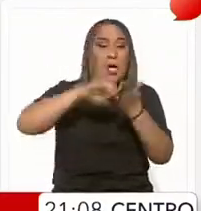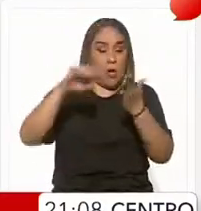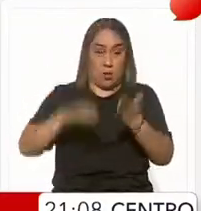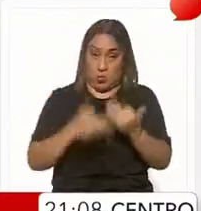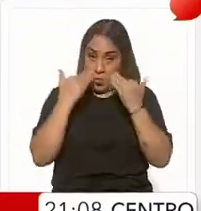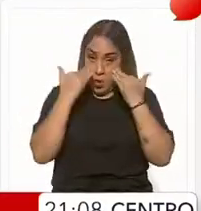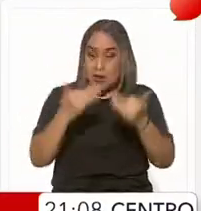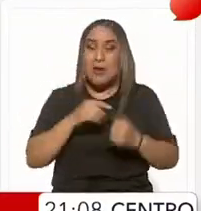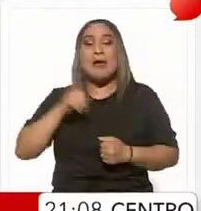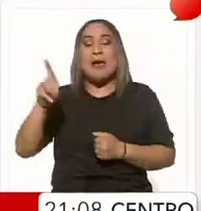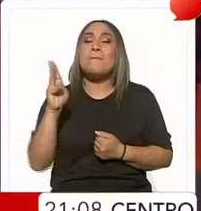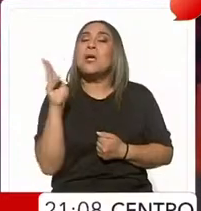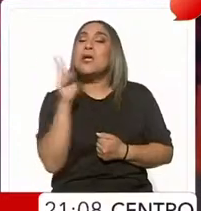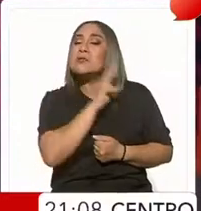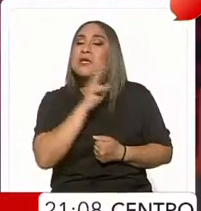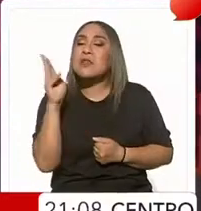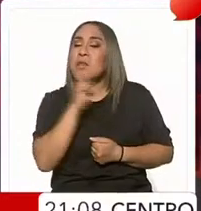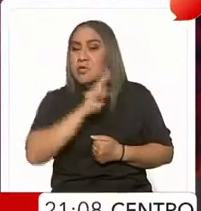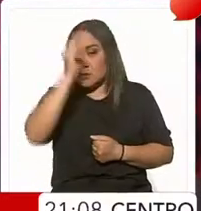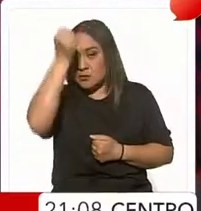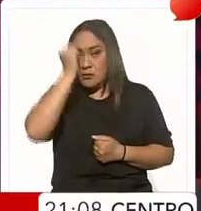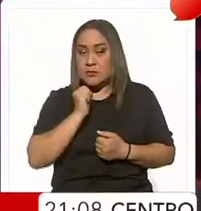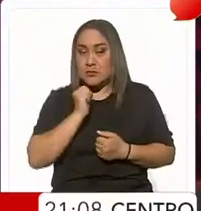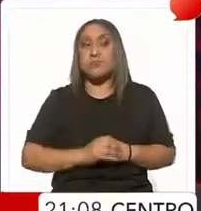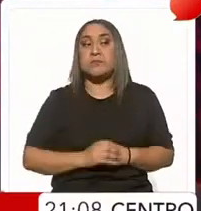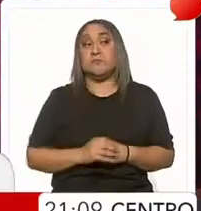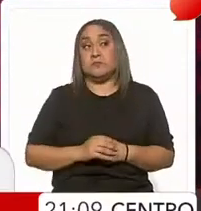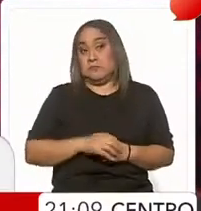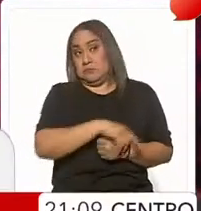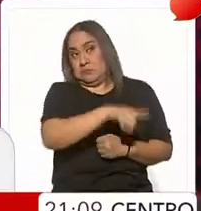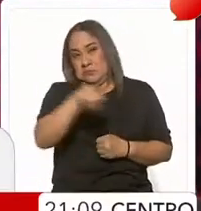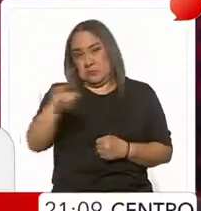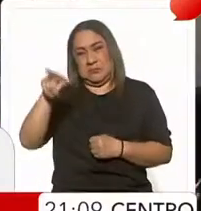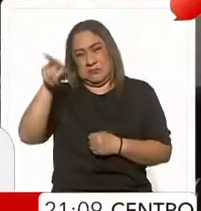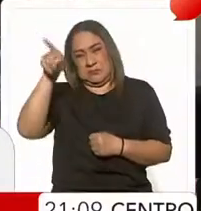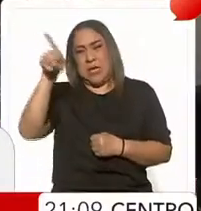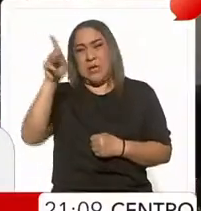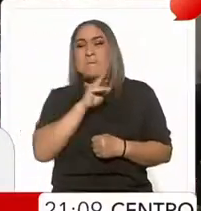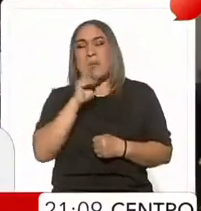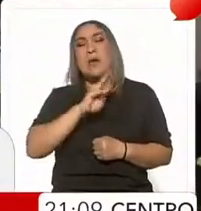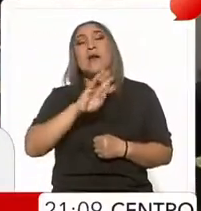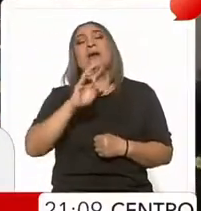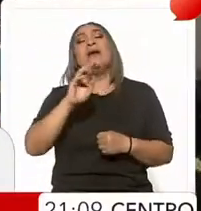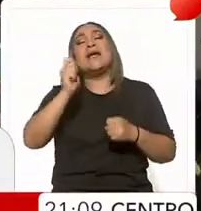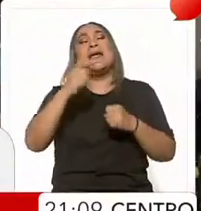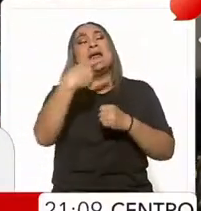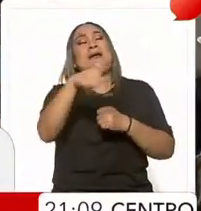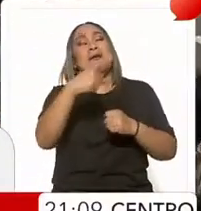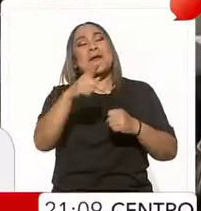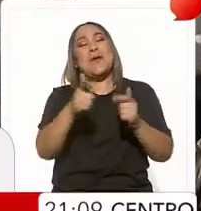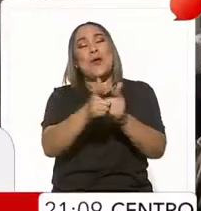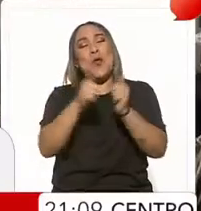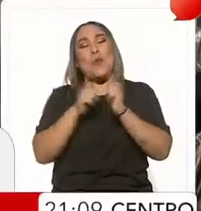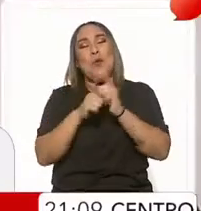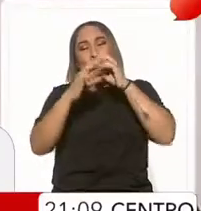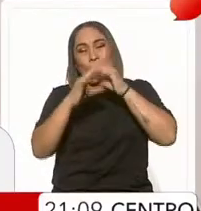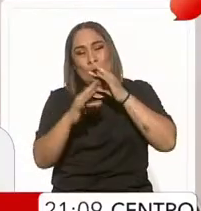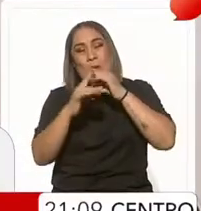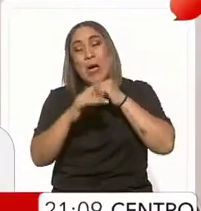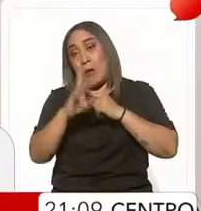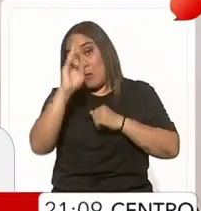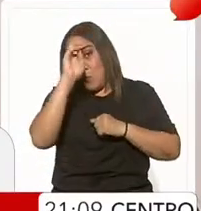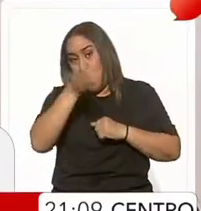en Mazatlán, Sinaloa. Quisieron prohibir lo de las bandas y los músicos